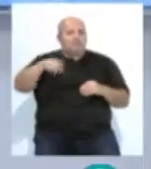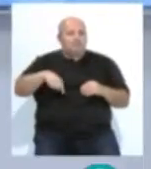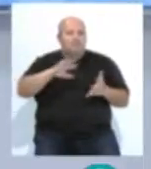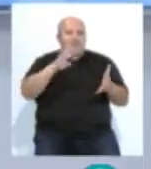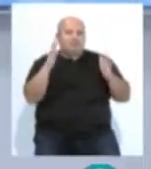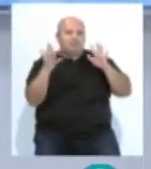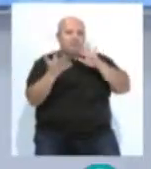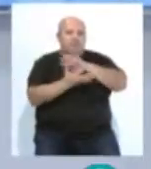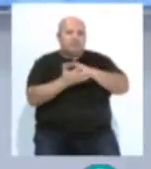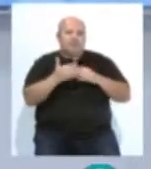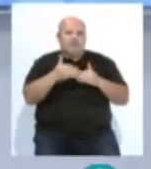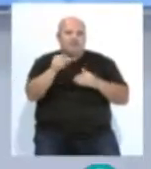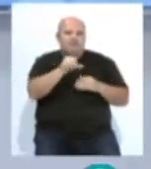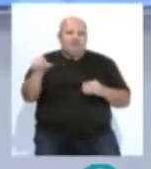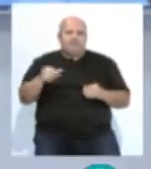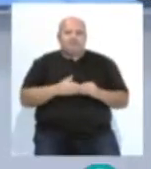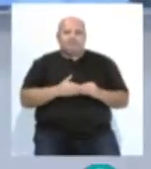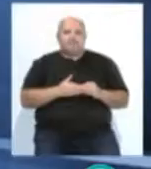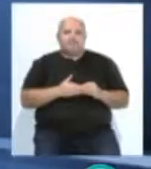a moderarse conforme avance la semana.